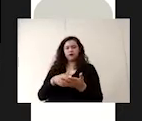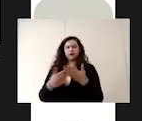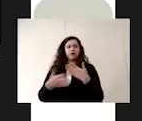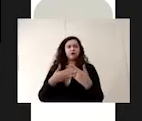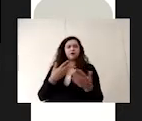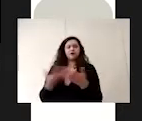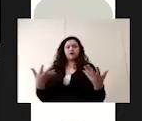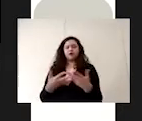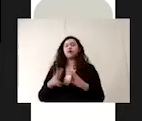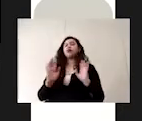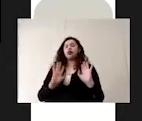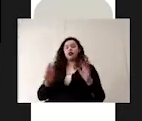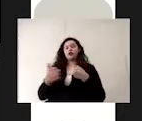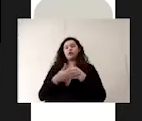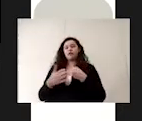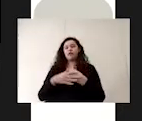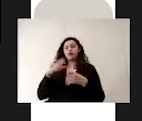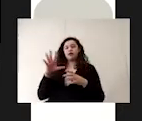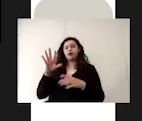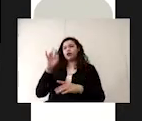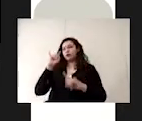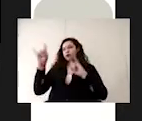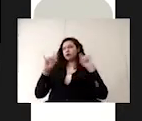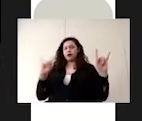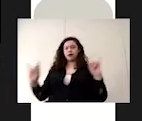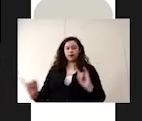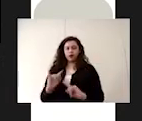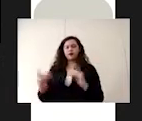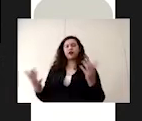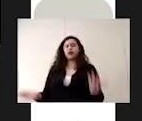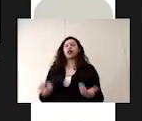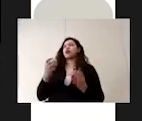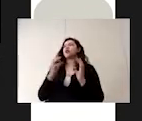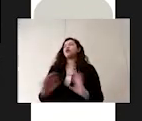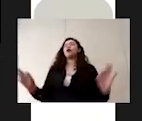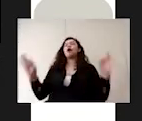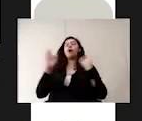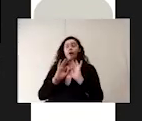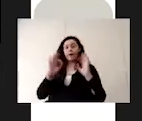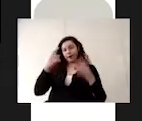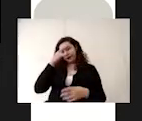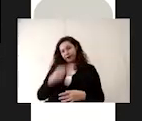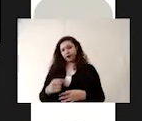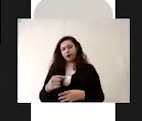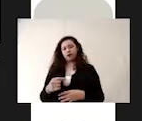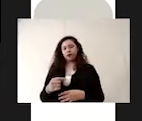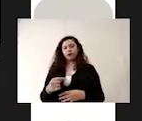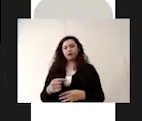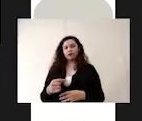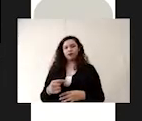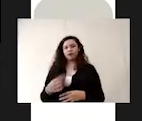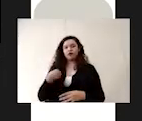vamos a ver que este aspecto de la señalética es de suma importancia para los fines de limitar los